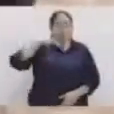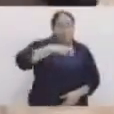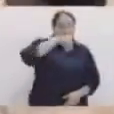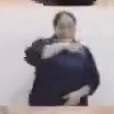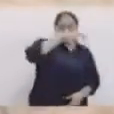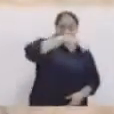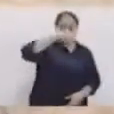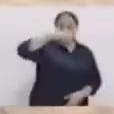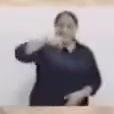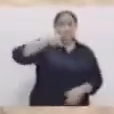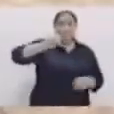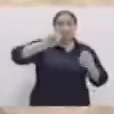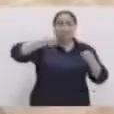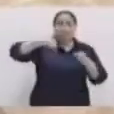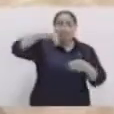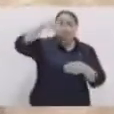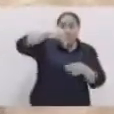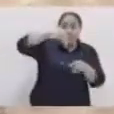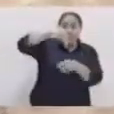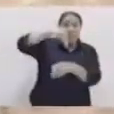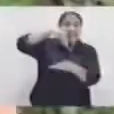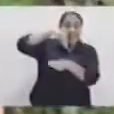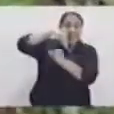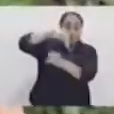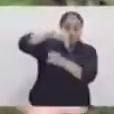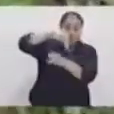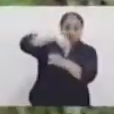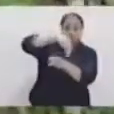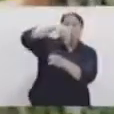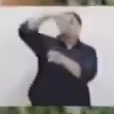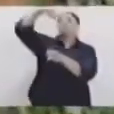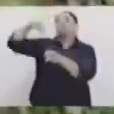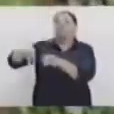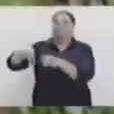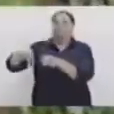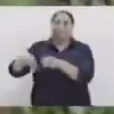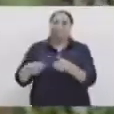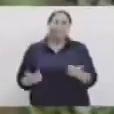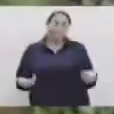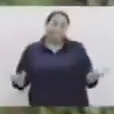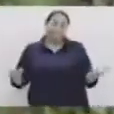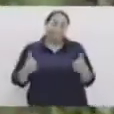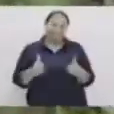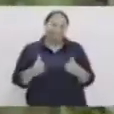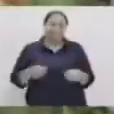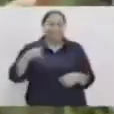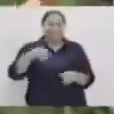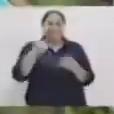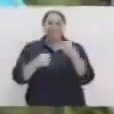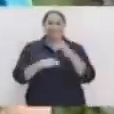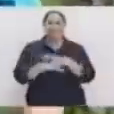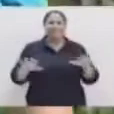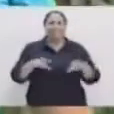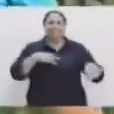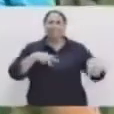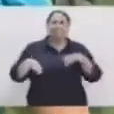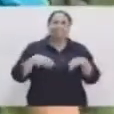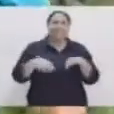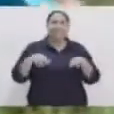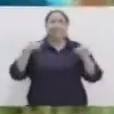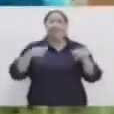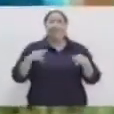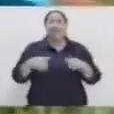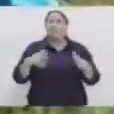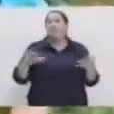Saben que el tres no se puede. Diez. Muy bien. Ahora para concluir con la actividad, podemos hacer un reto en